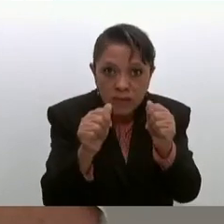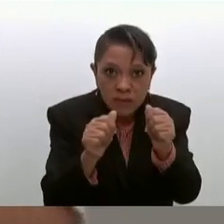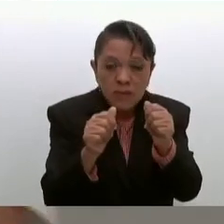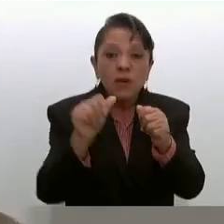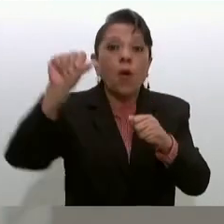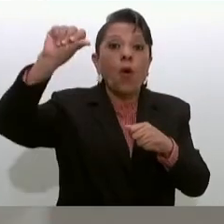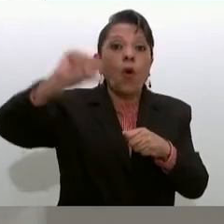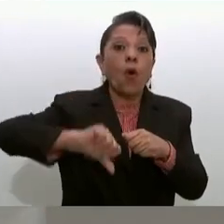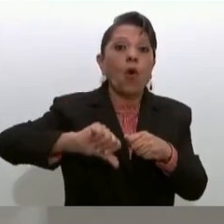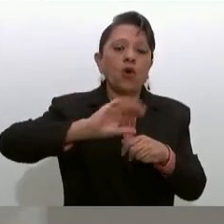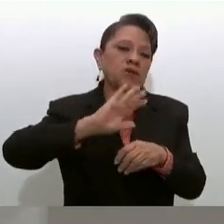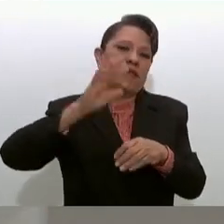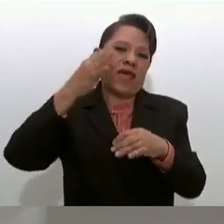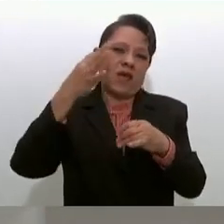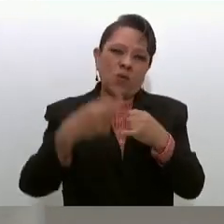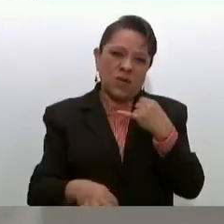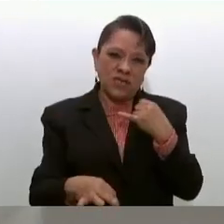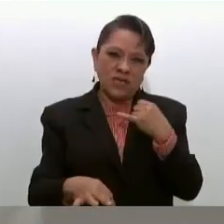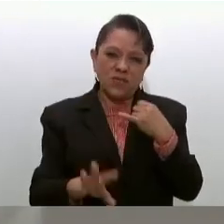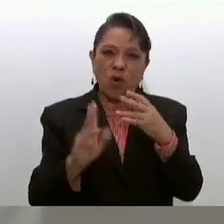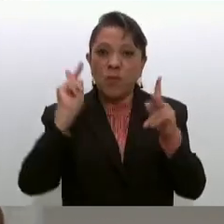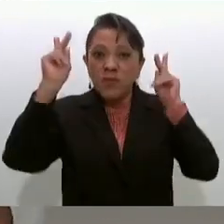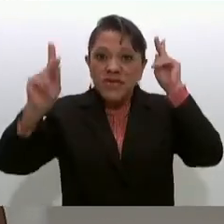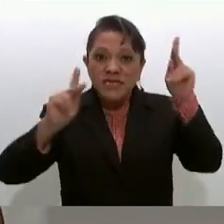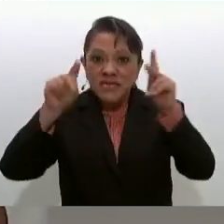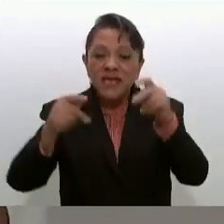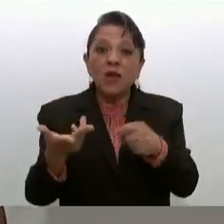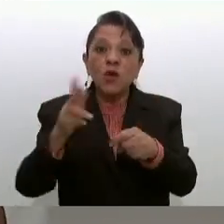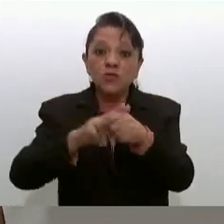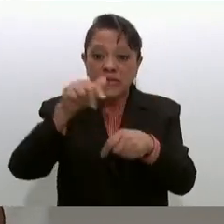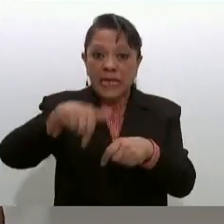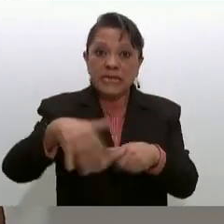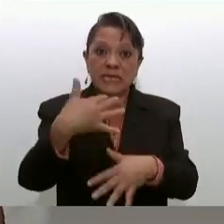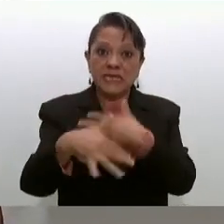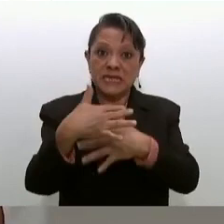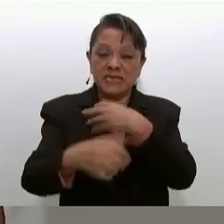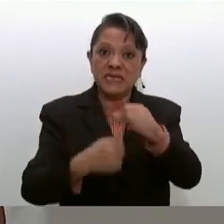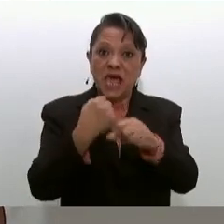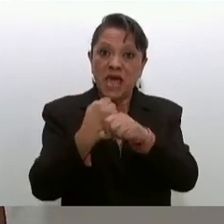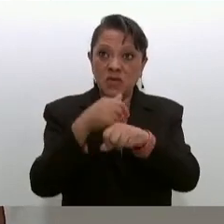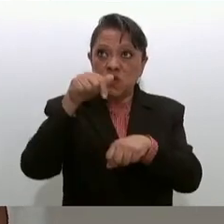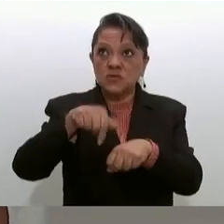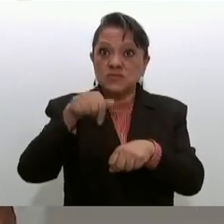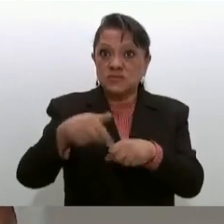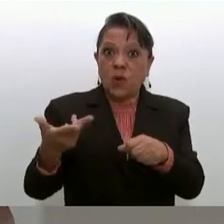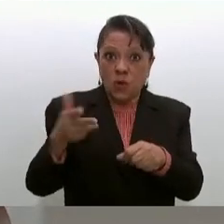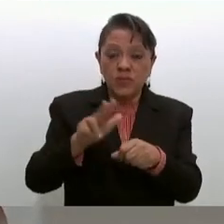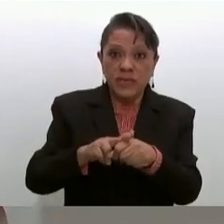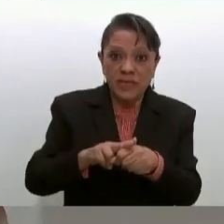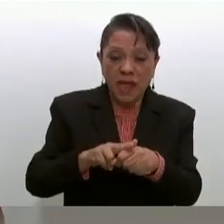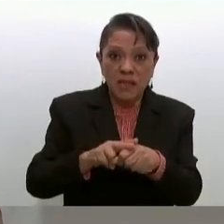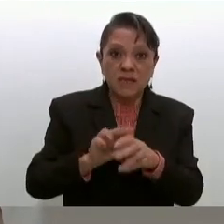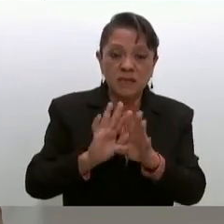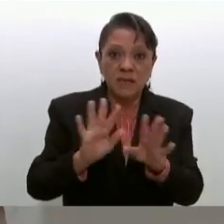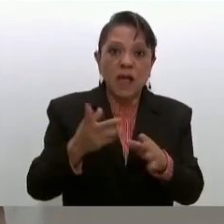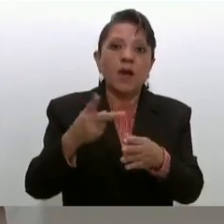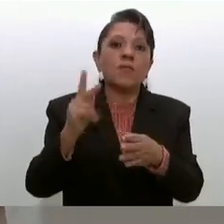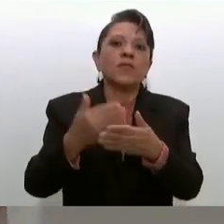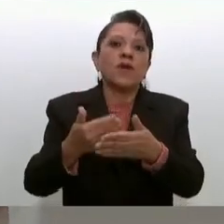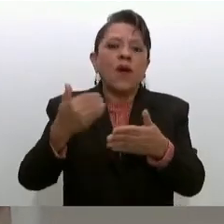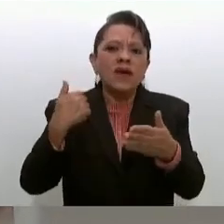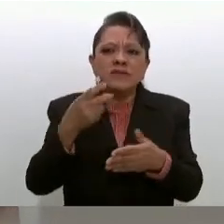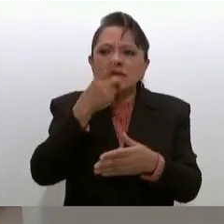este hospital general de Temiscro, que tiene 15 años de vida y antes de entrar o a la entrada la doctora Lara me